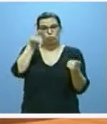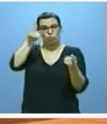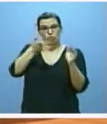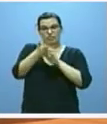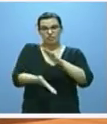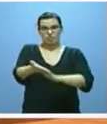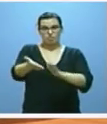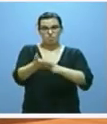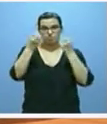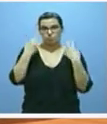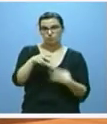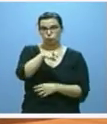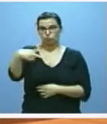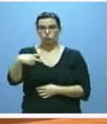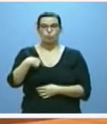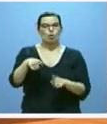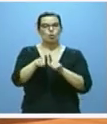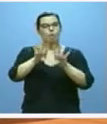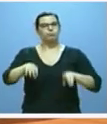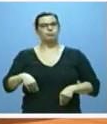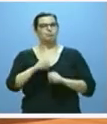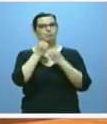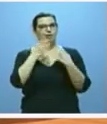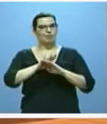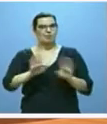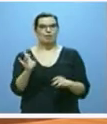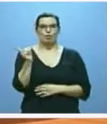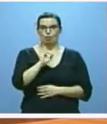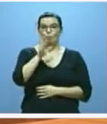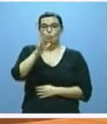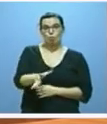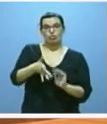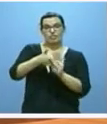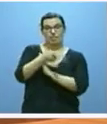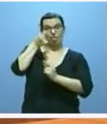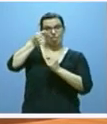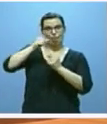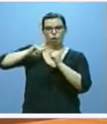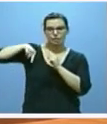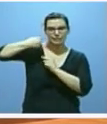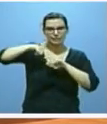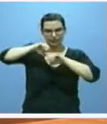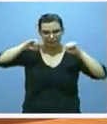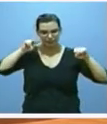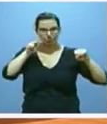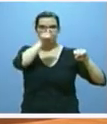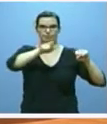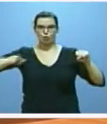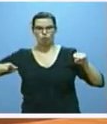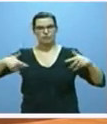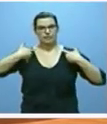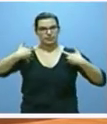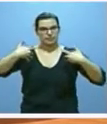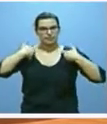favorable, pero con los que de ninguna manera hay que conformarse, porque detrás de ellos sigue habiendo muchos dramas personales y familiares